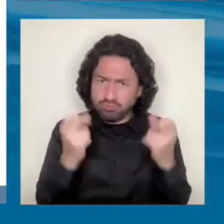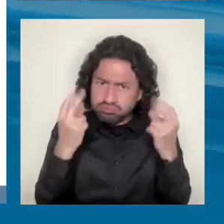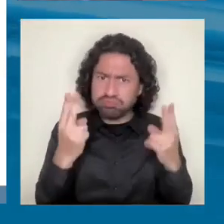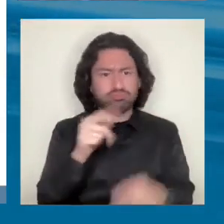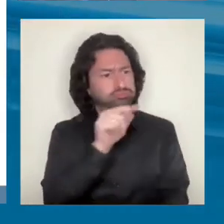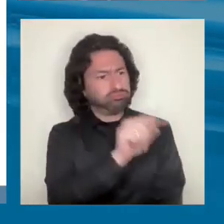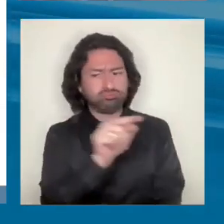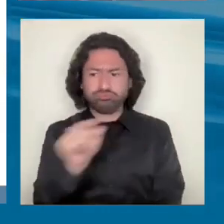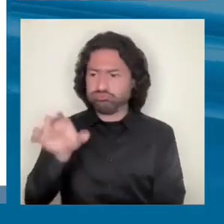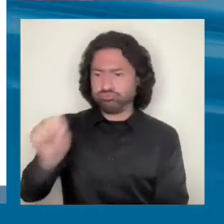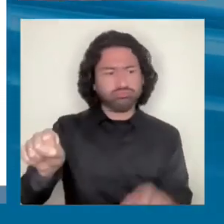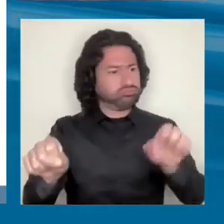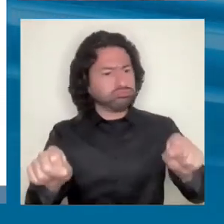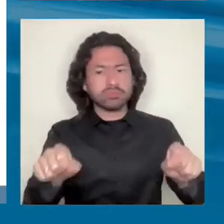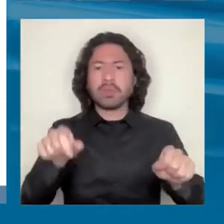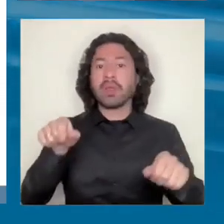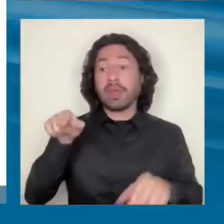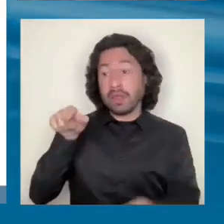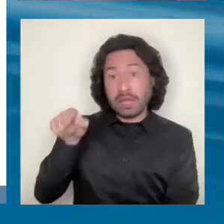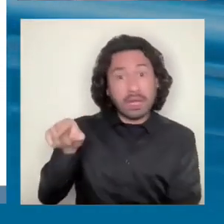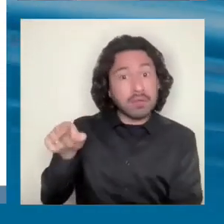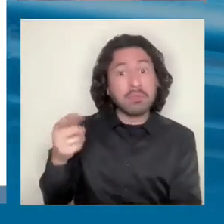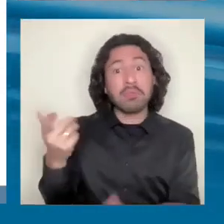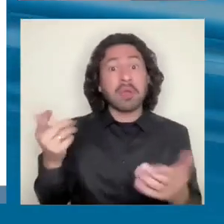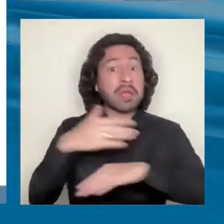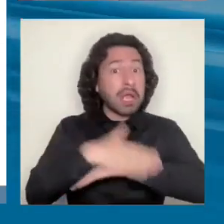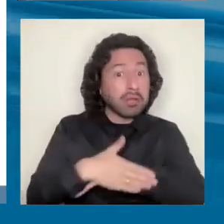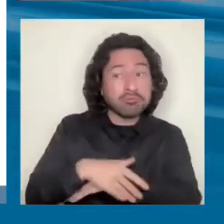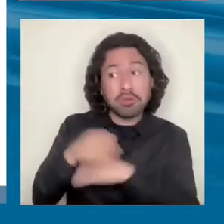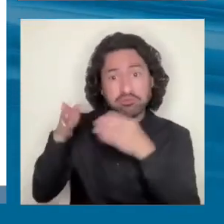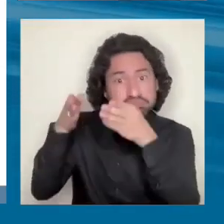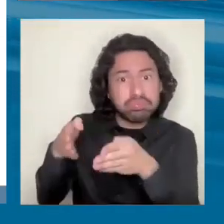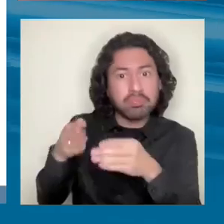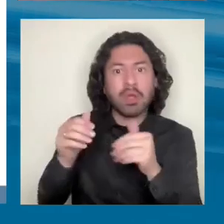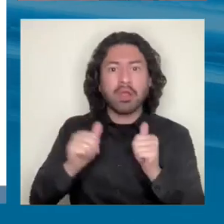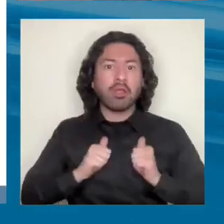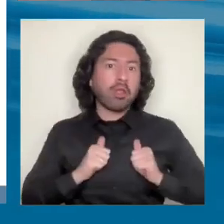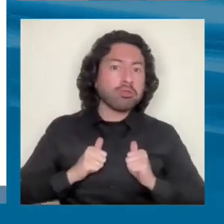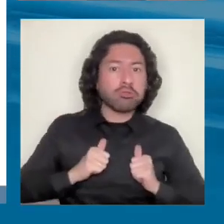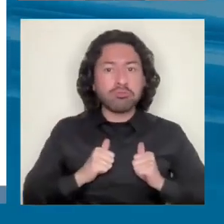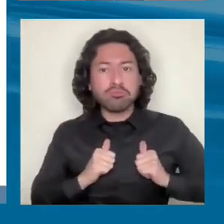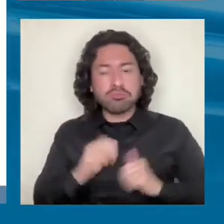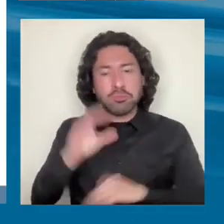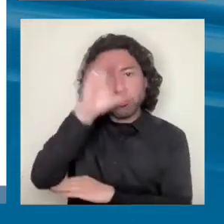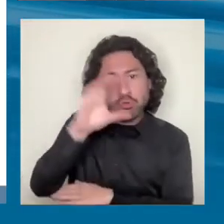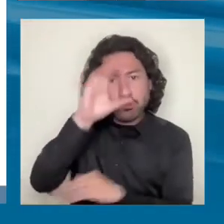ha trabajado en la industria del turismo. Otros países también. O sea, la única forma de desarrollarse en turismo es